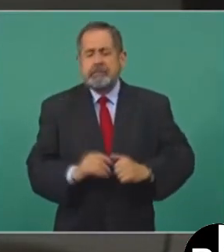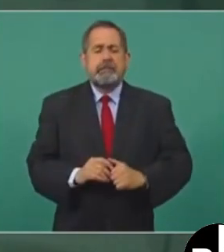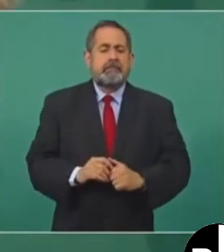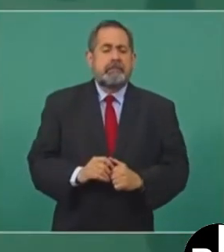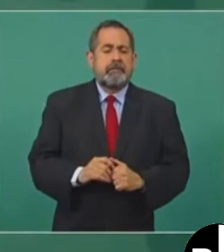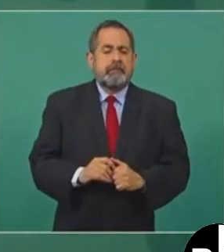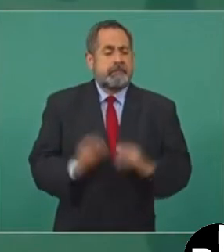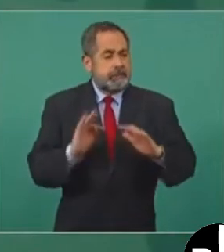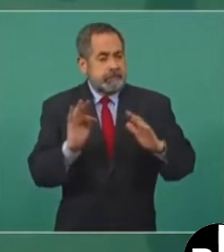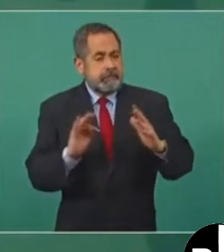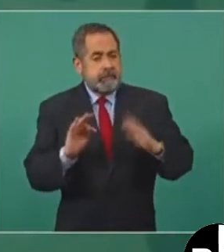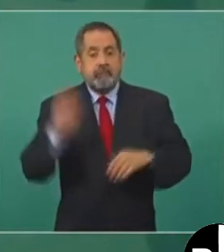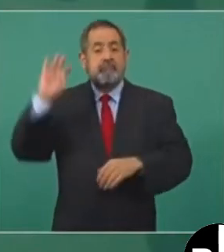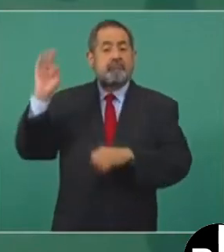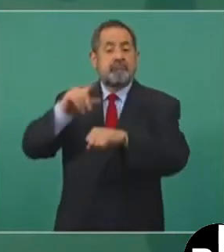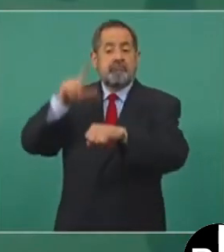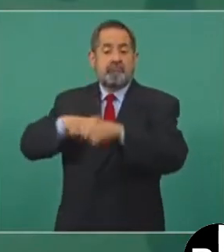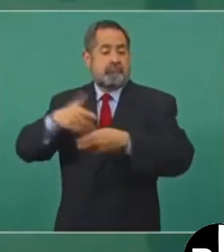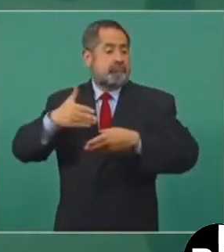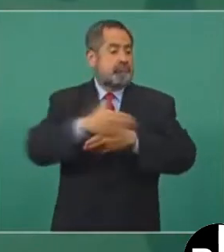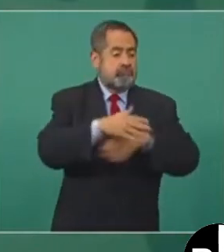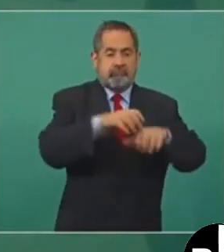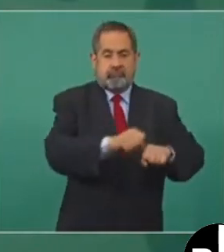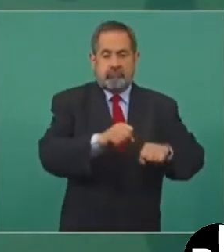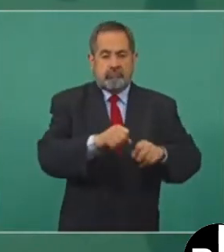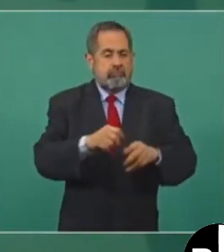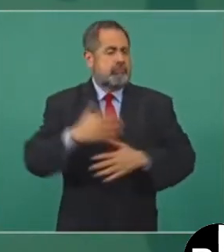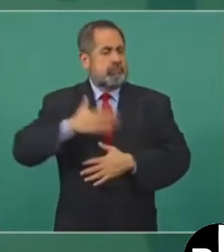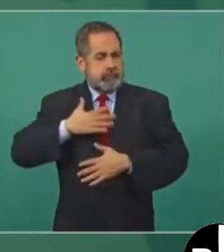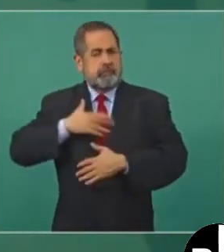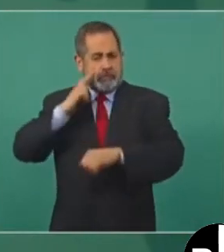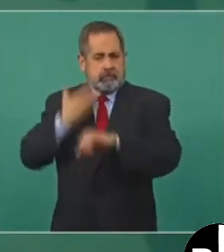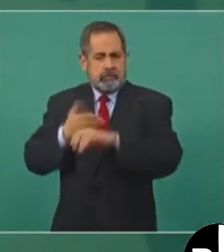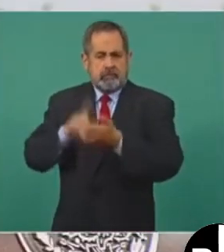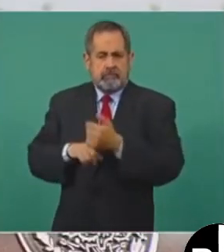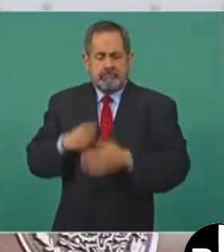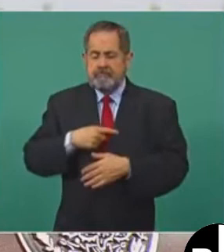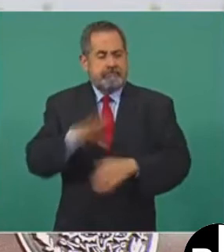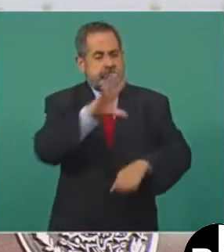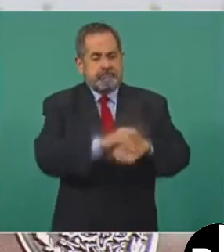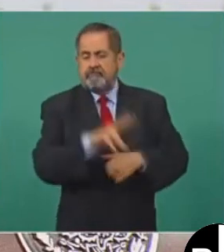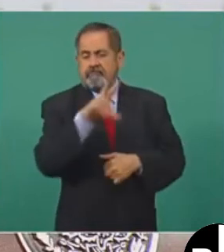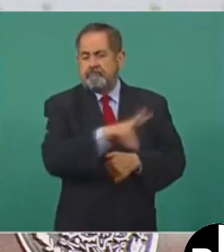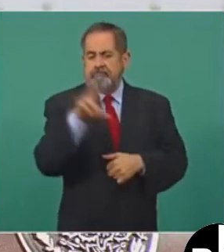y tiene que ver la federación en el asunto, por lo que corresponde a nosotros, a no se va a permitir